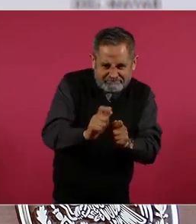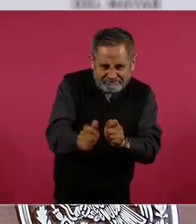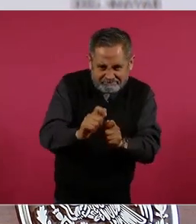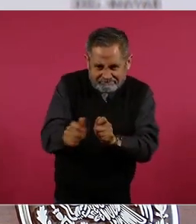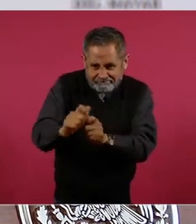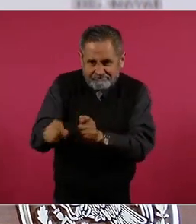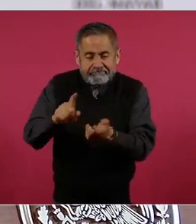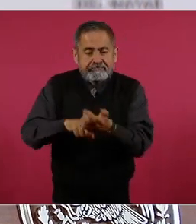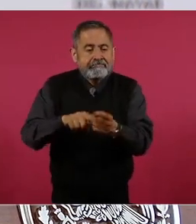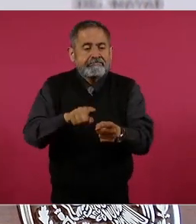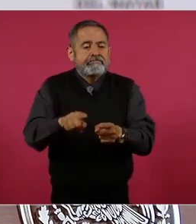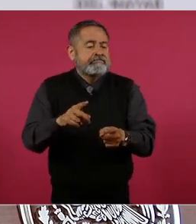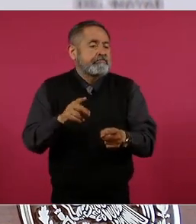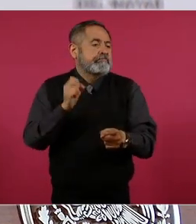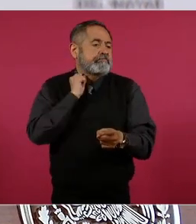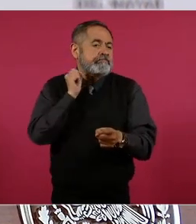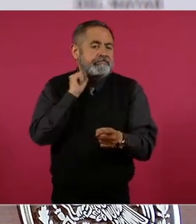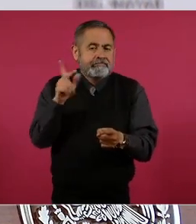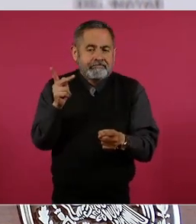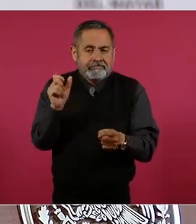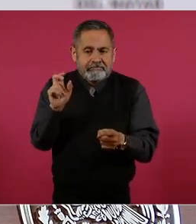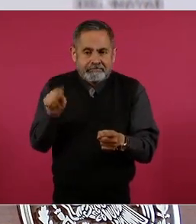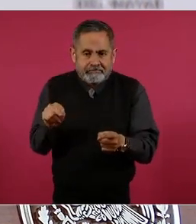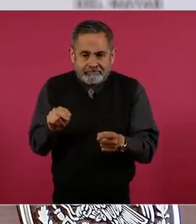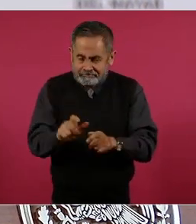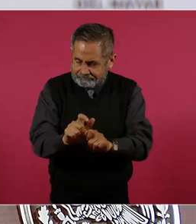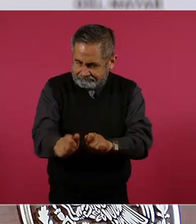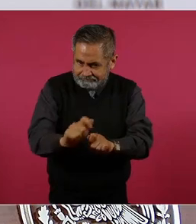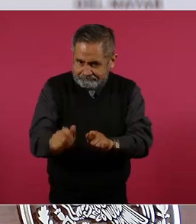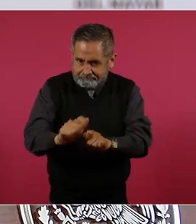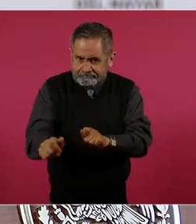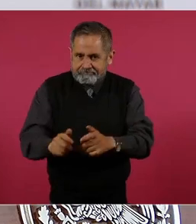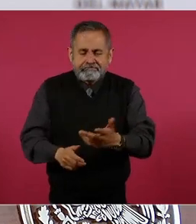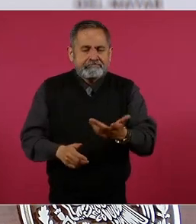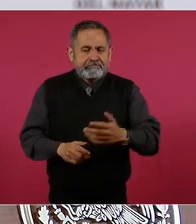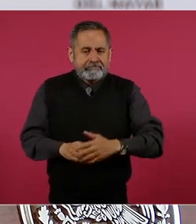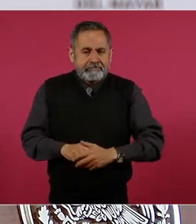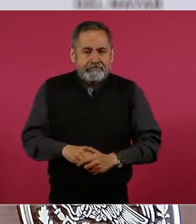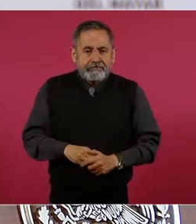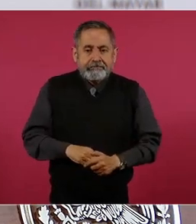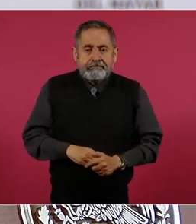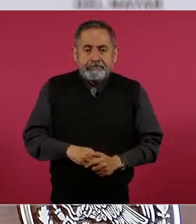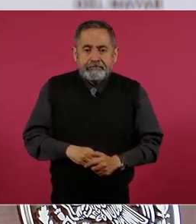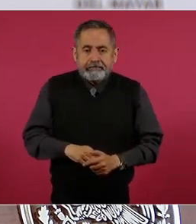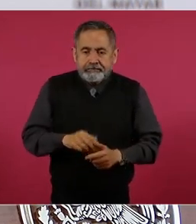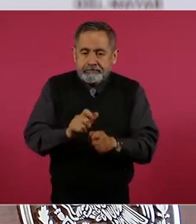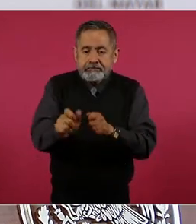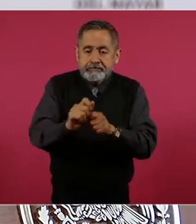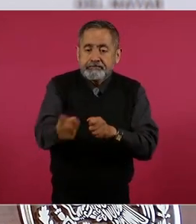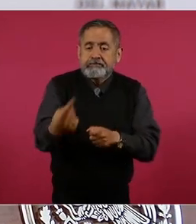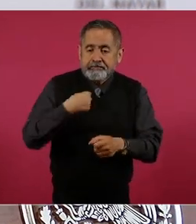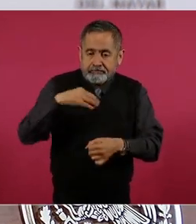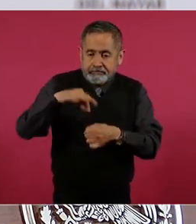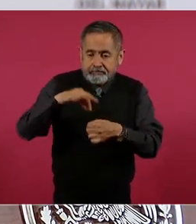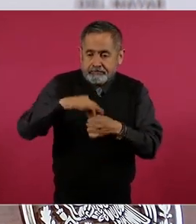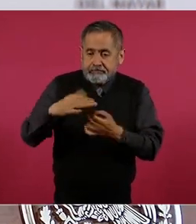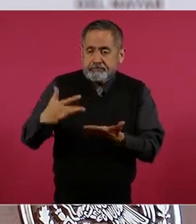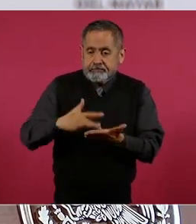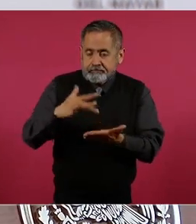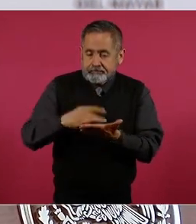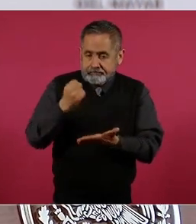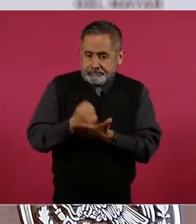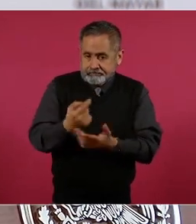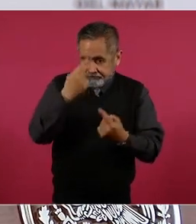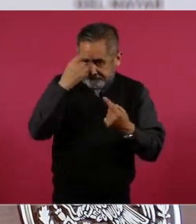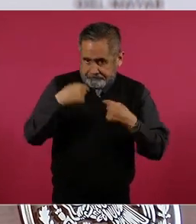senadores del PAN para que votaran, que